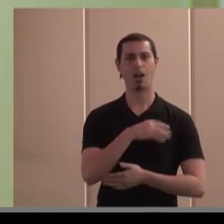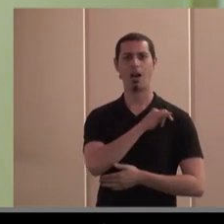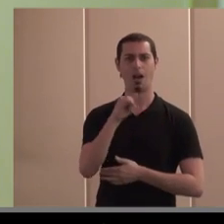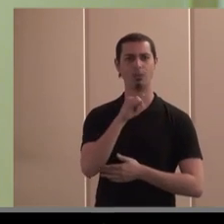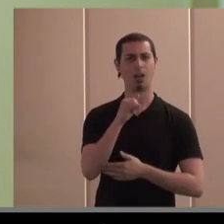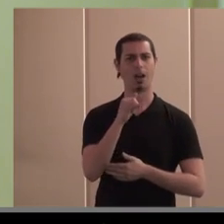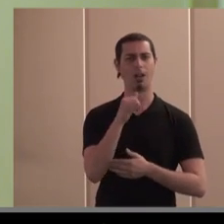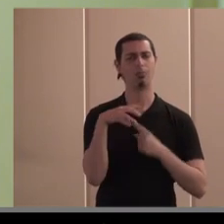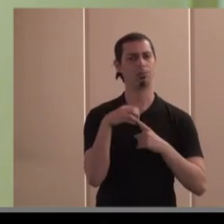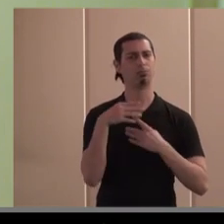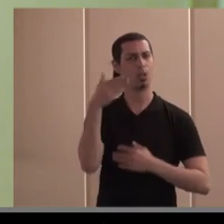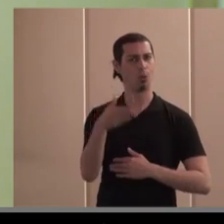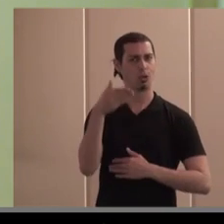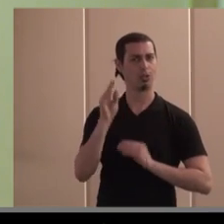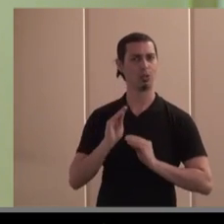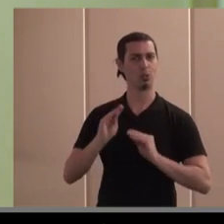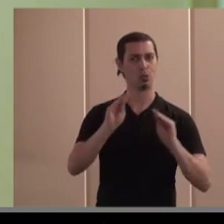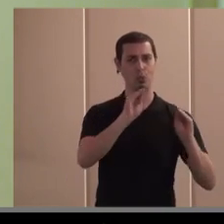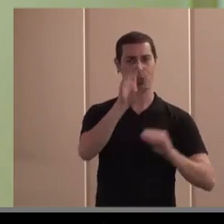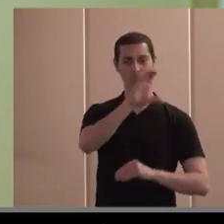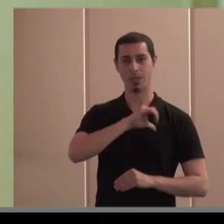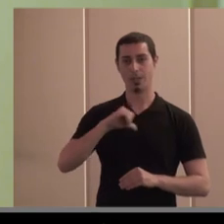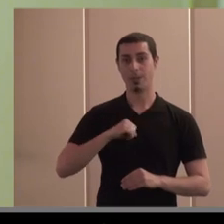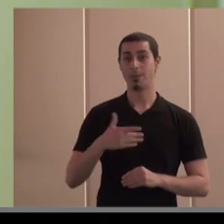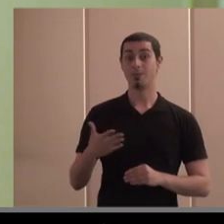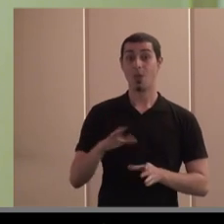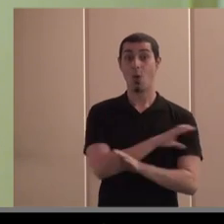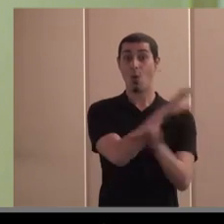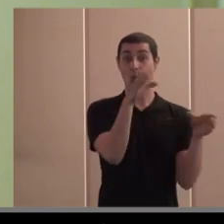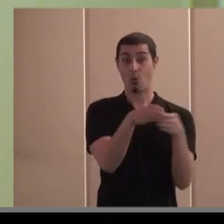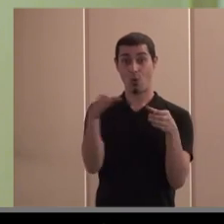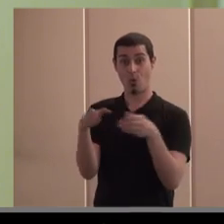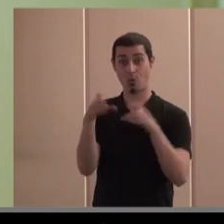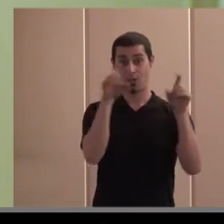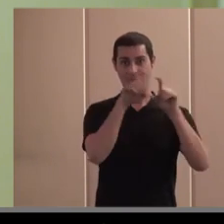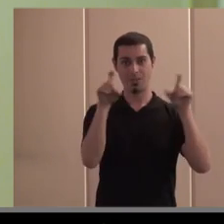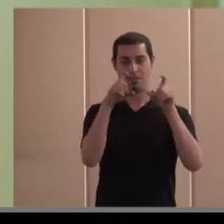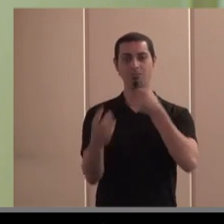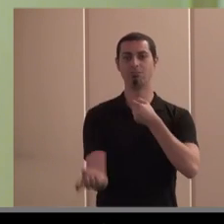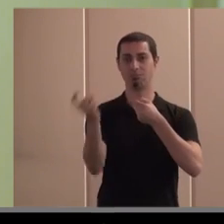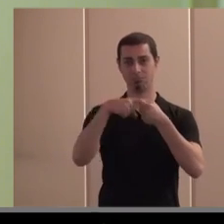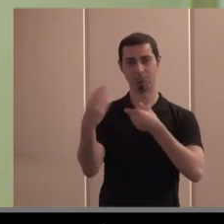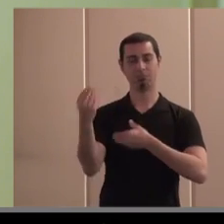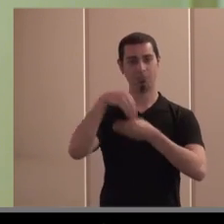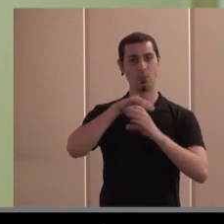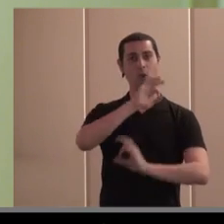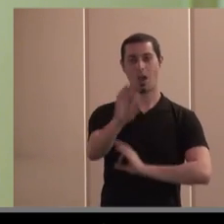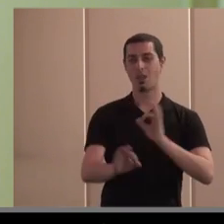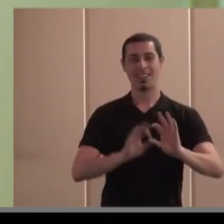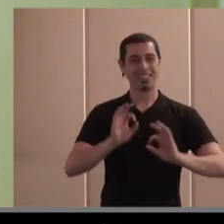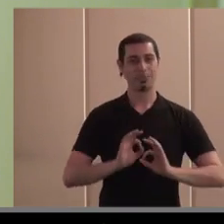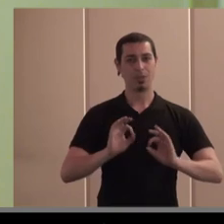arraigo importante en sus comunidades autónomas y estos son los grupos empresariales que forman parte de la organización que son